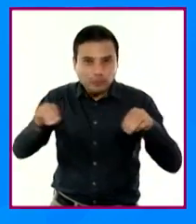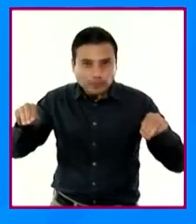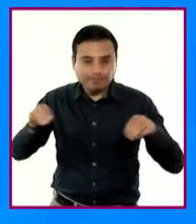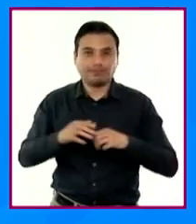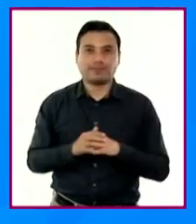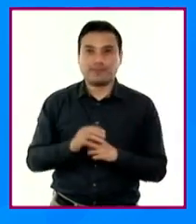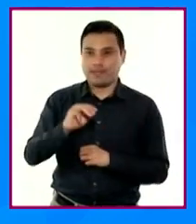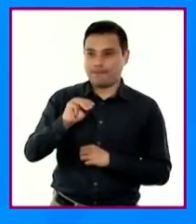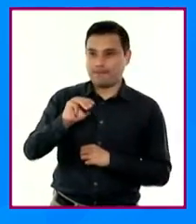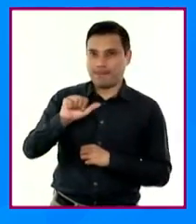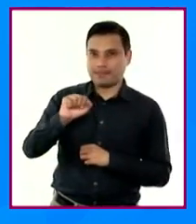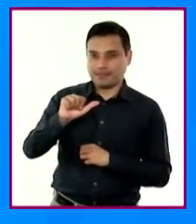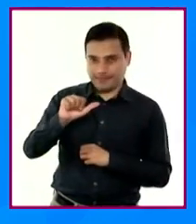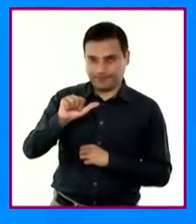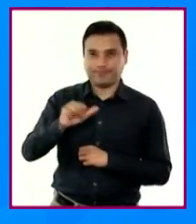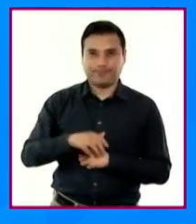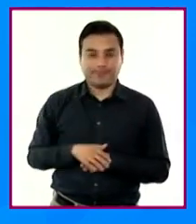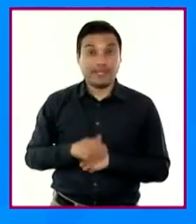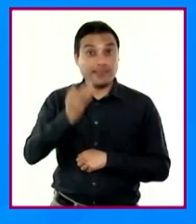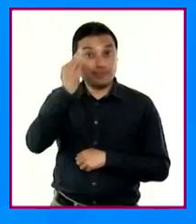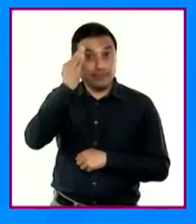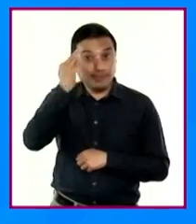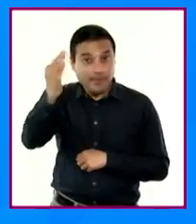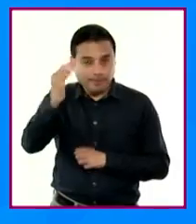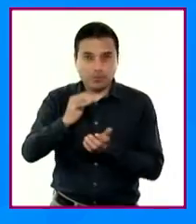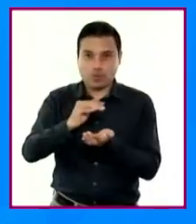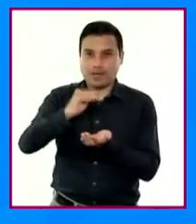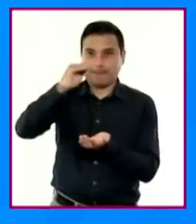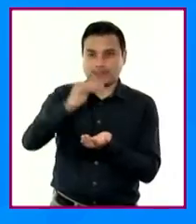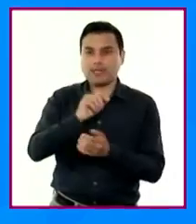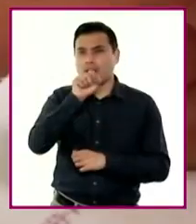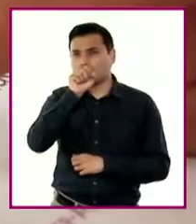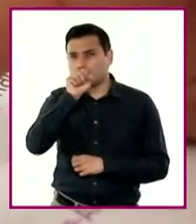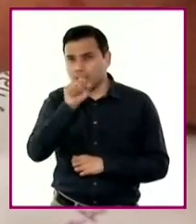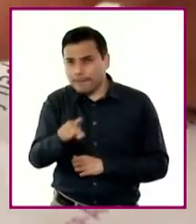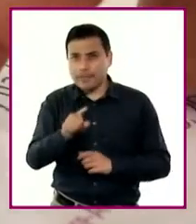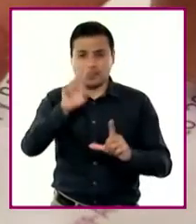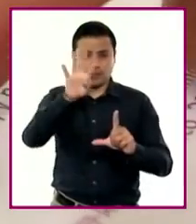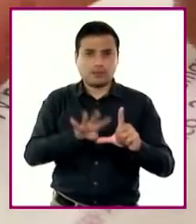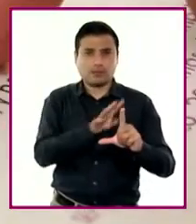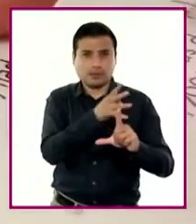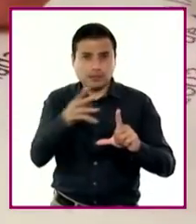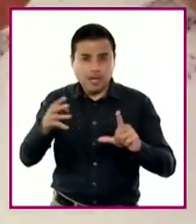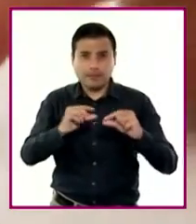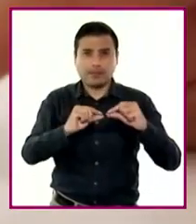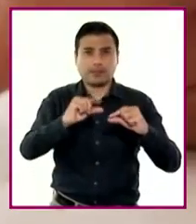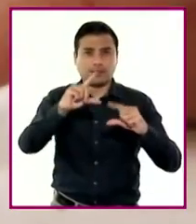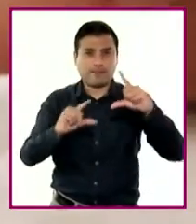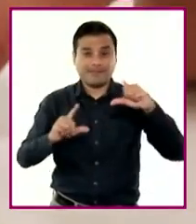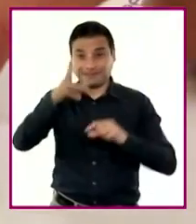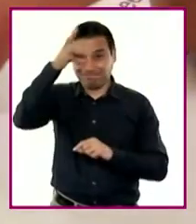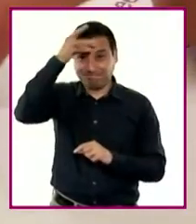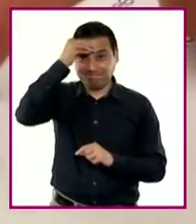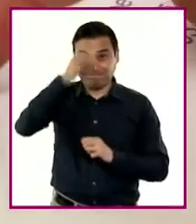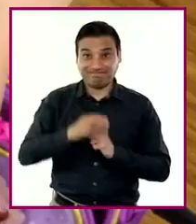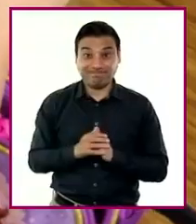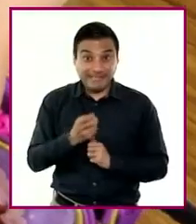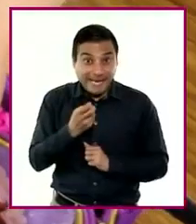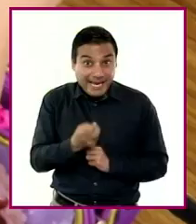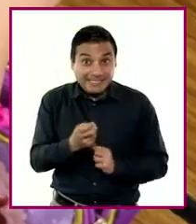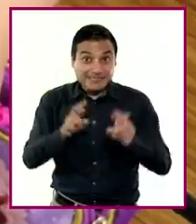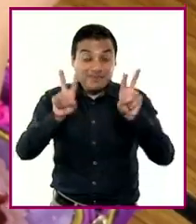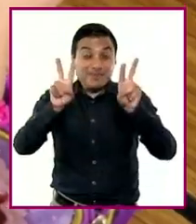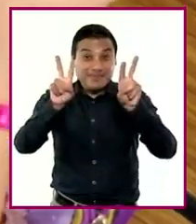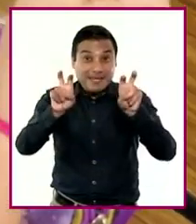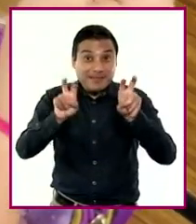y en la organización de información en categorías, tablas y gráficas. El abordaje de los contenidos de este campo formativo